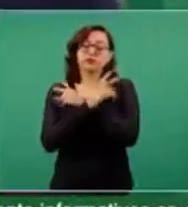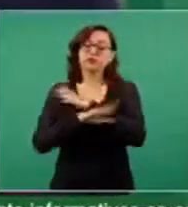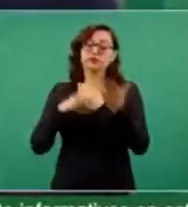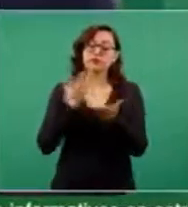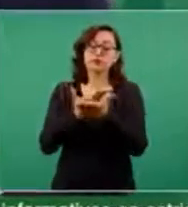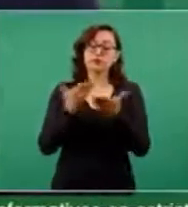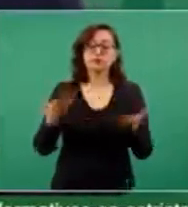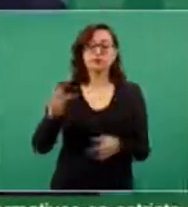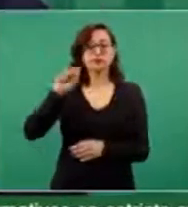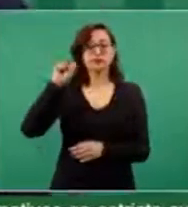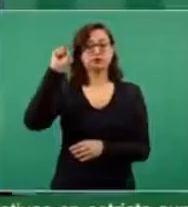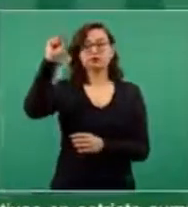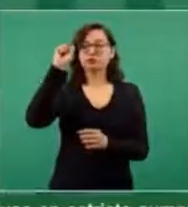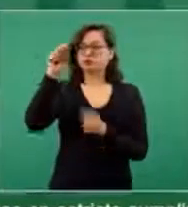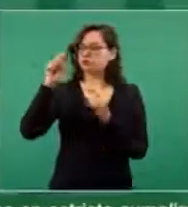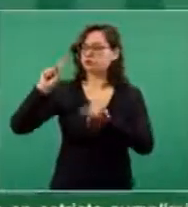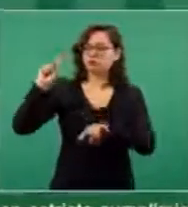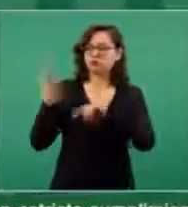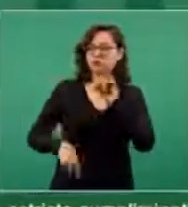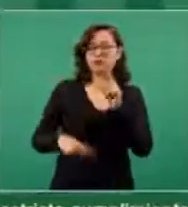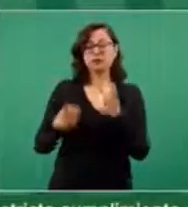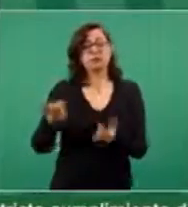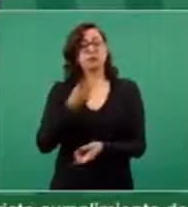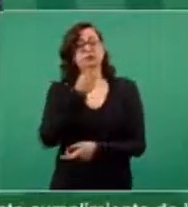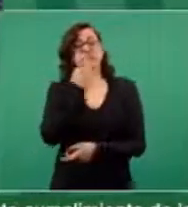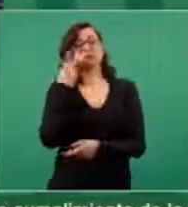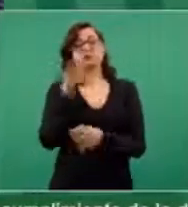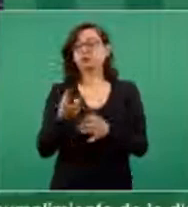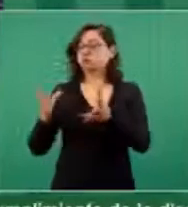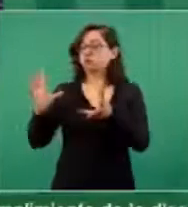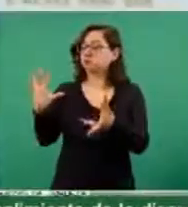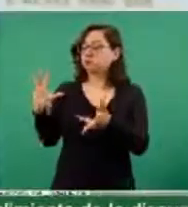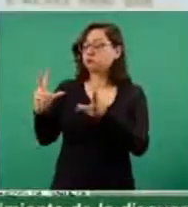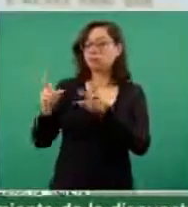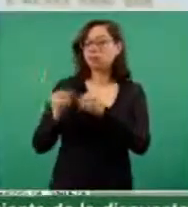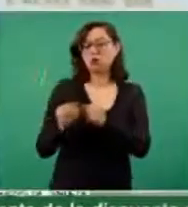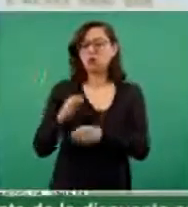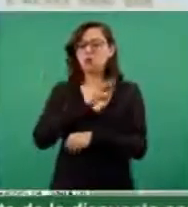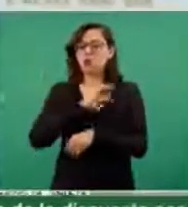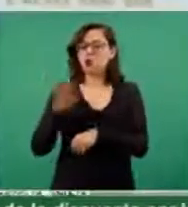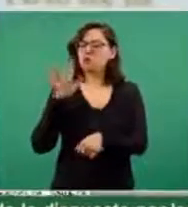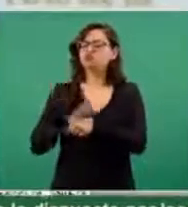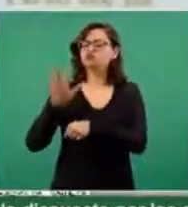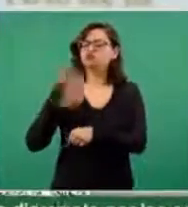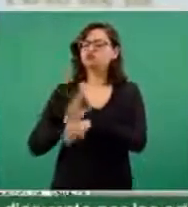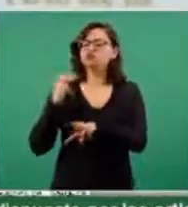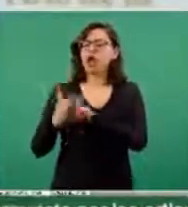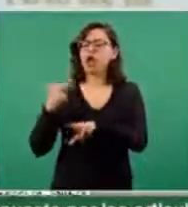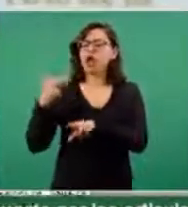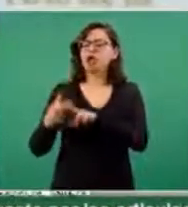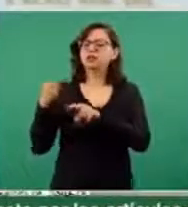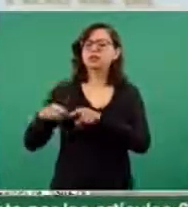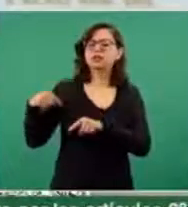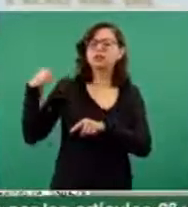las acumuló y les alcanzaban para estar